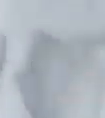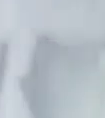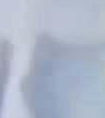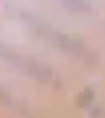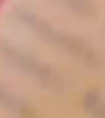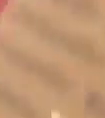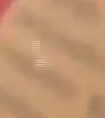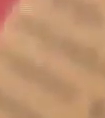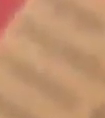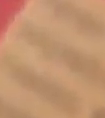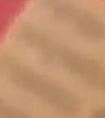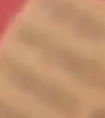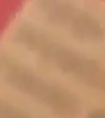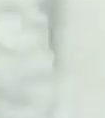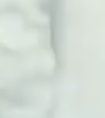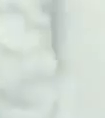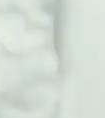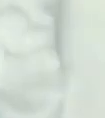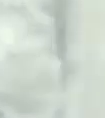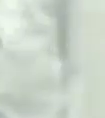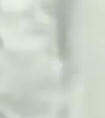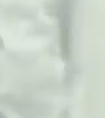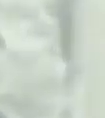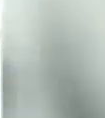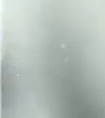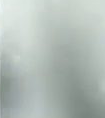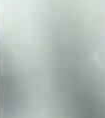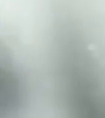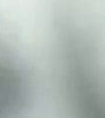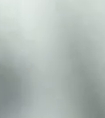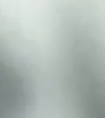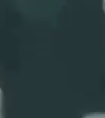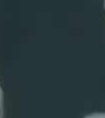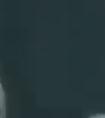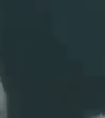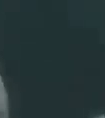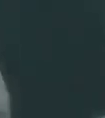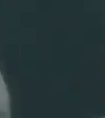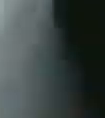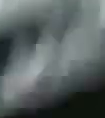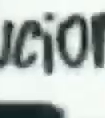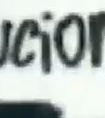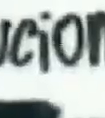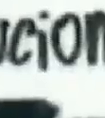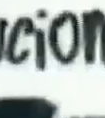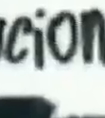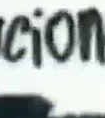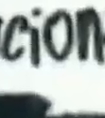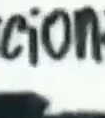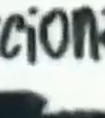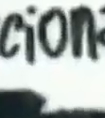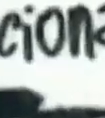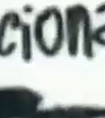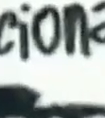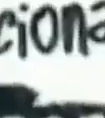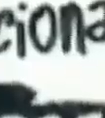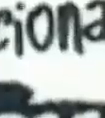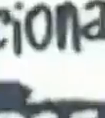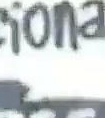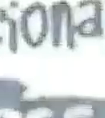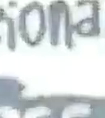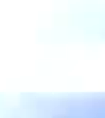en la cárcel. Para evitar que se formara la conciencia revolucionaria. Y hay que recordarle, el